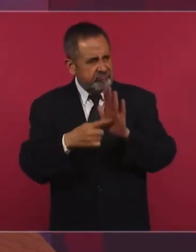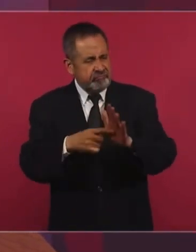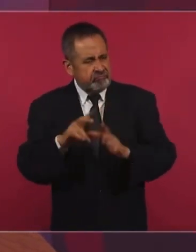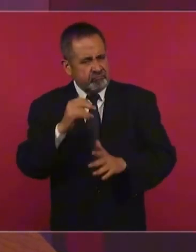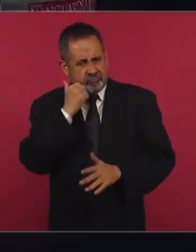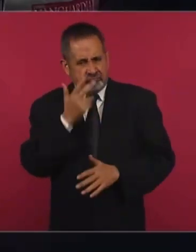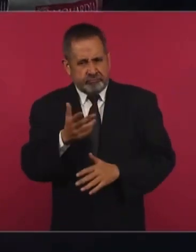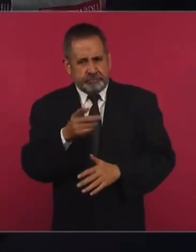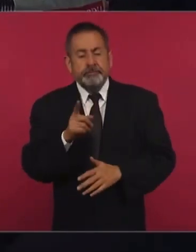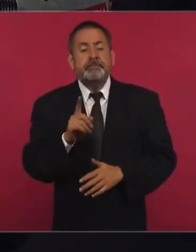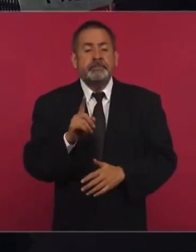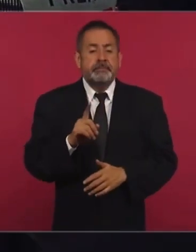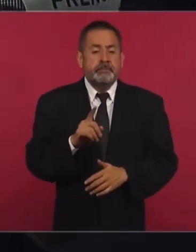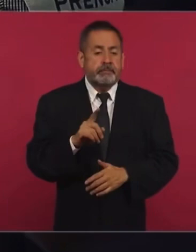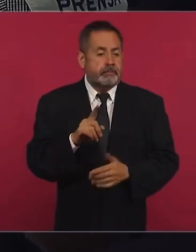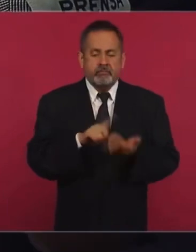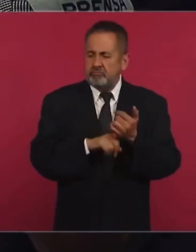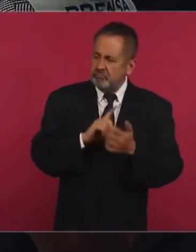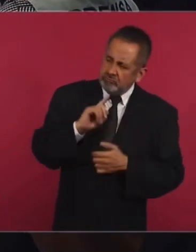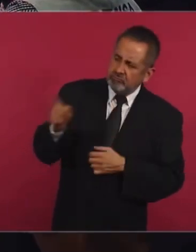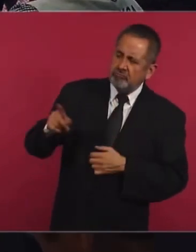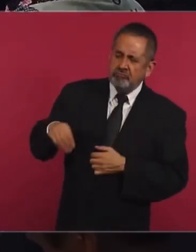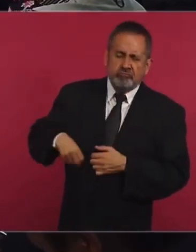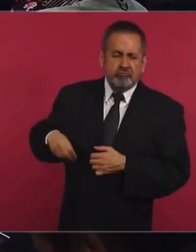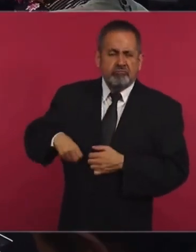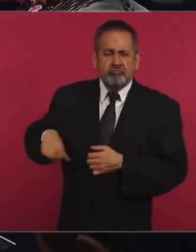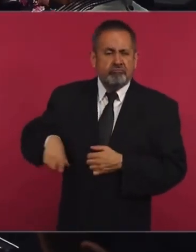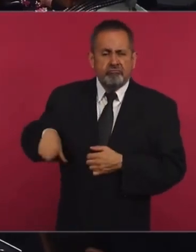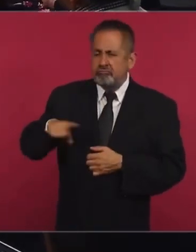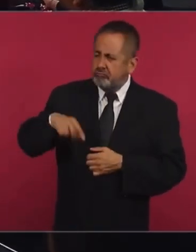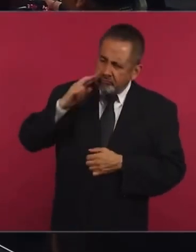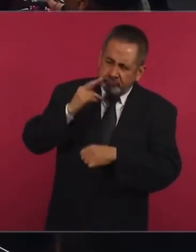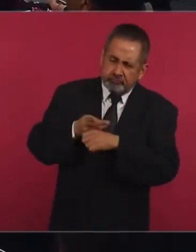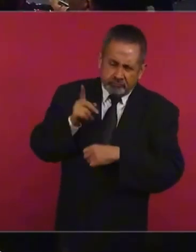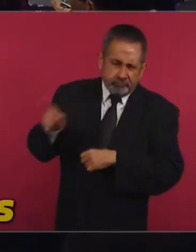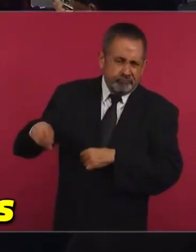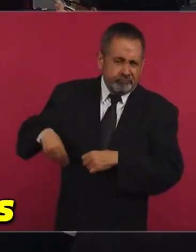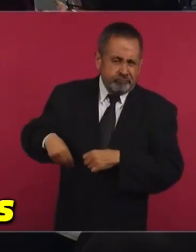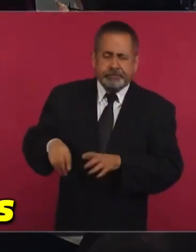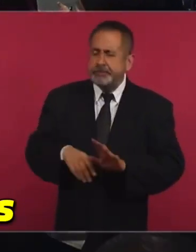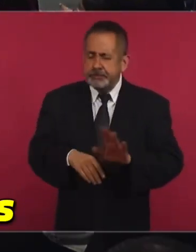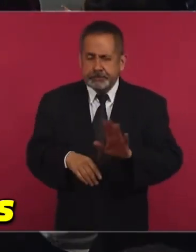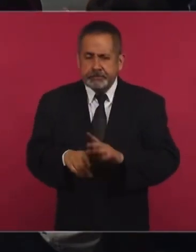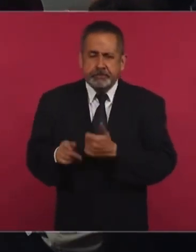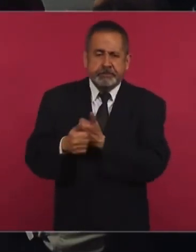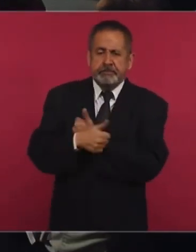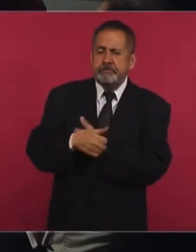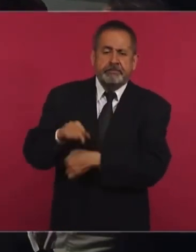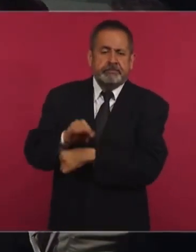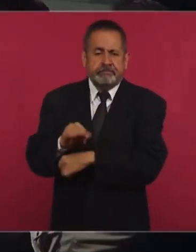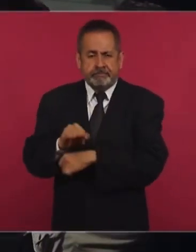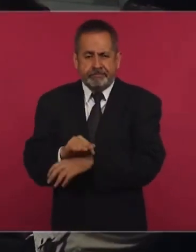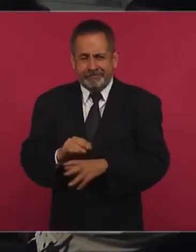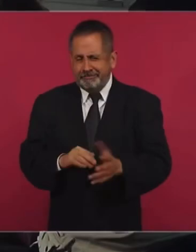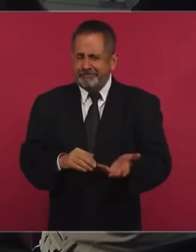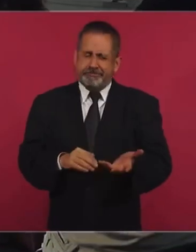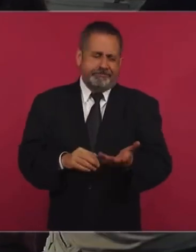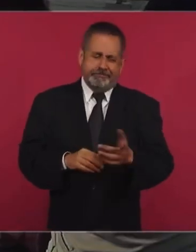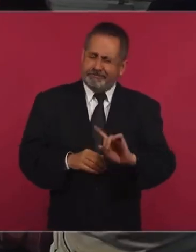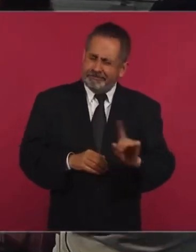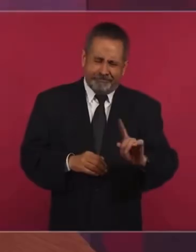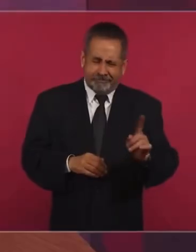resultáramos nosotros responsables, también como encubridores, como si fuese